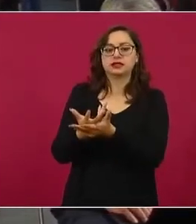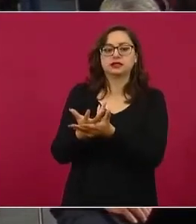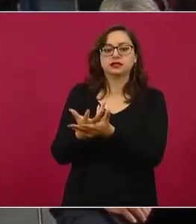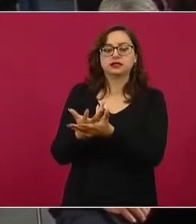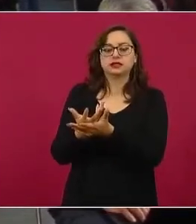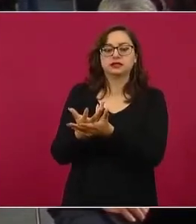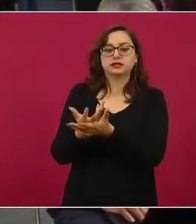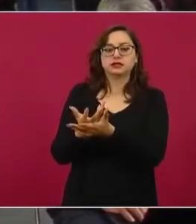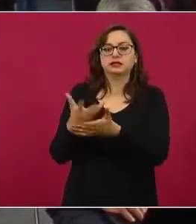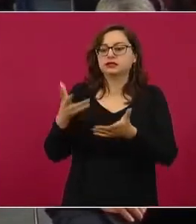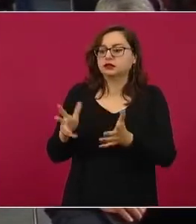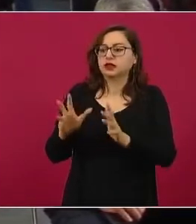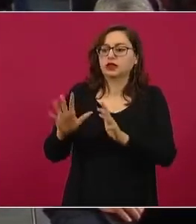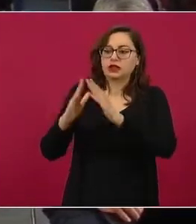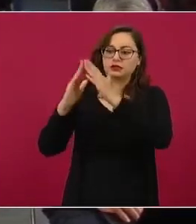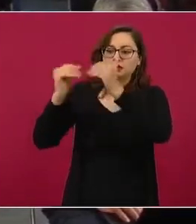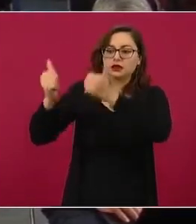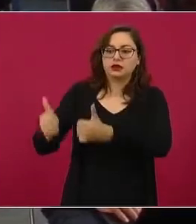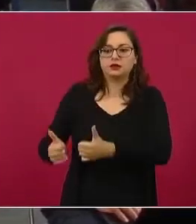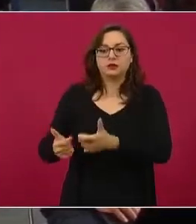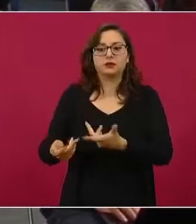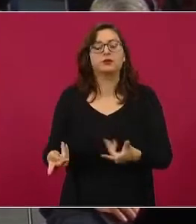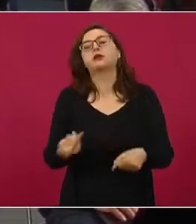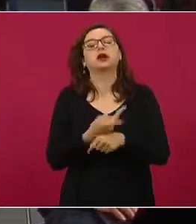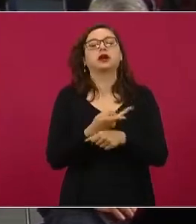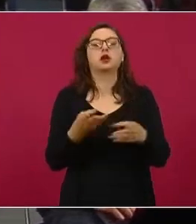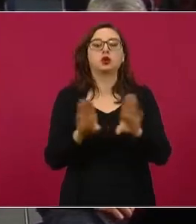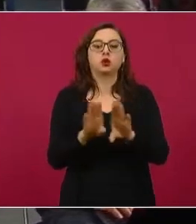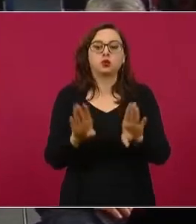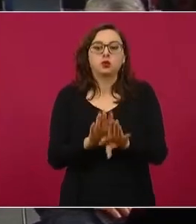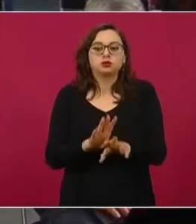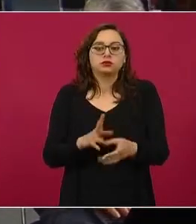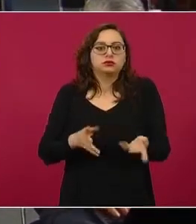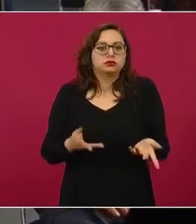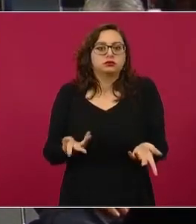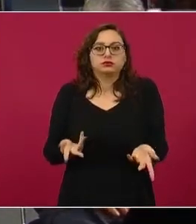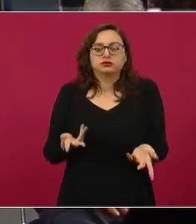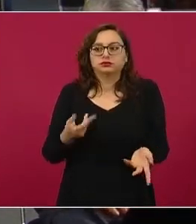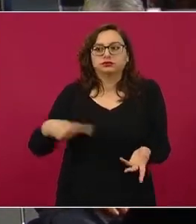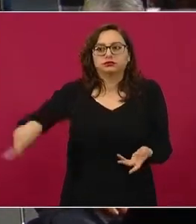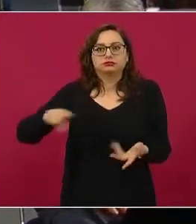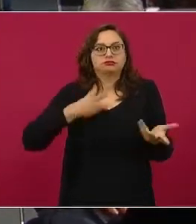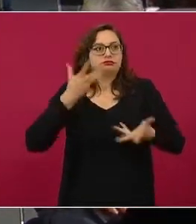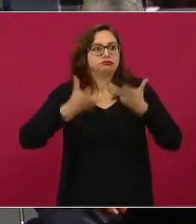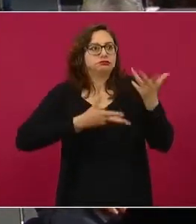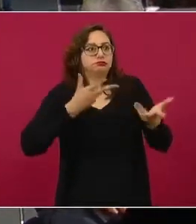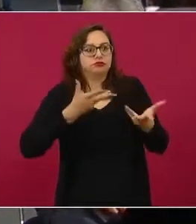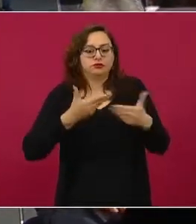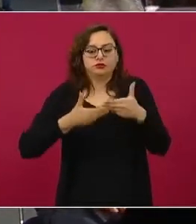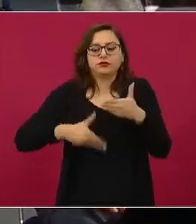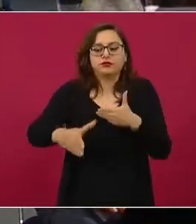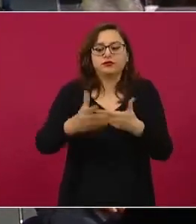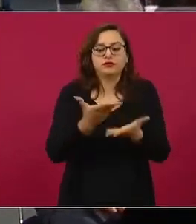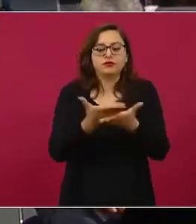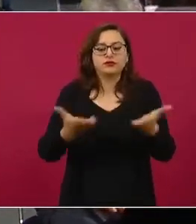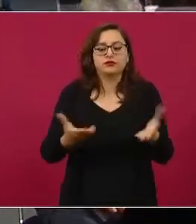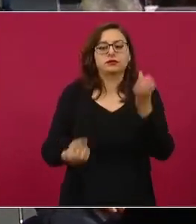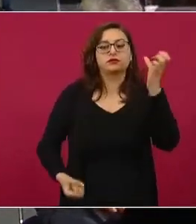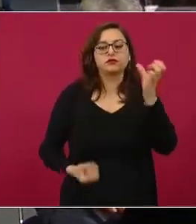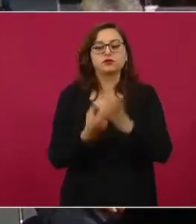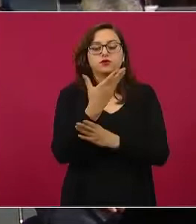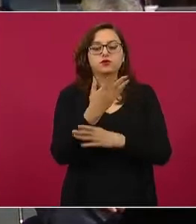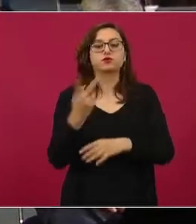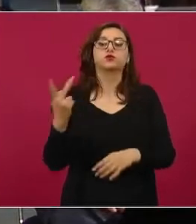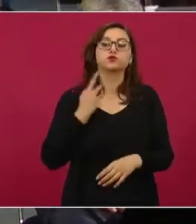la liberación de los días. Entonces, saber si va a haber algún tipo de estrategia para ahora en esta nueva normalidad que requiere nuevas